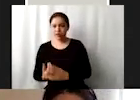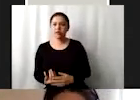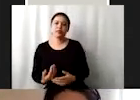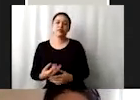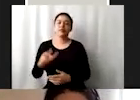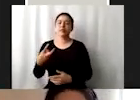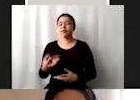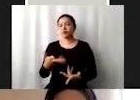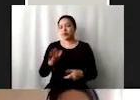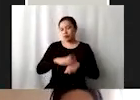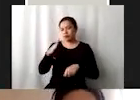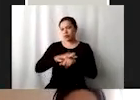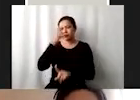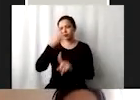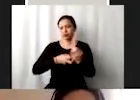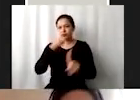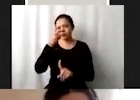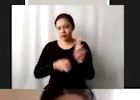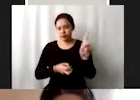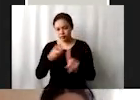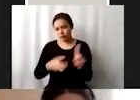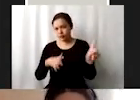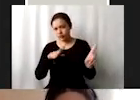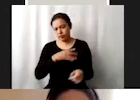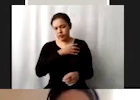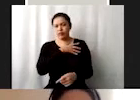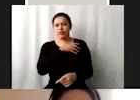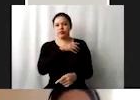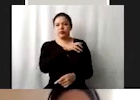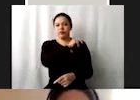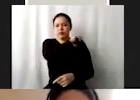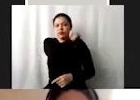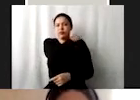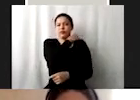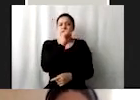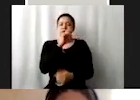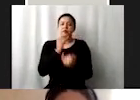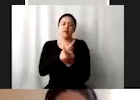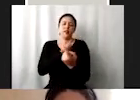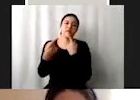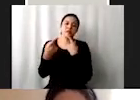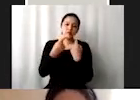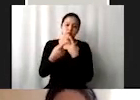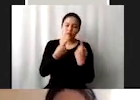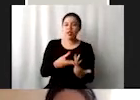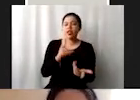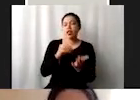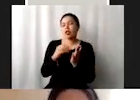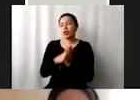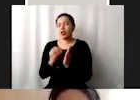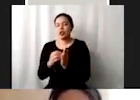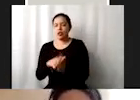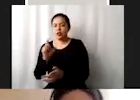más criticadas que ha habido tanto desde la negociación como una vez que se adoptó la Agenda 2030 porque